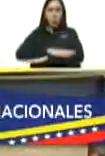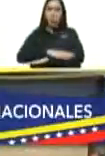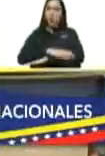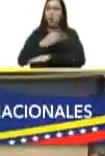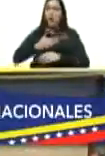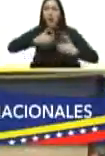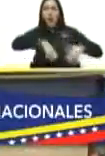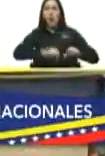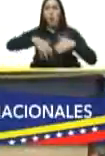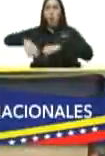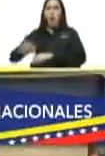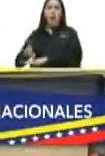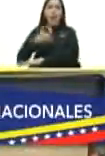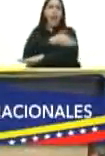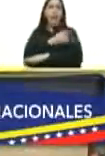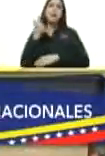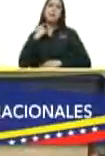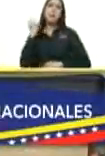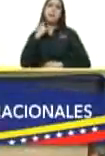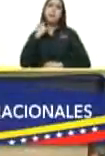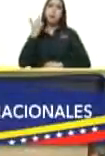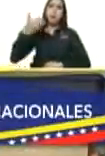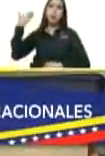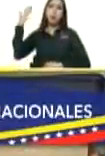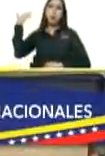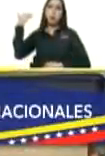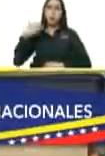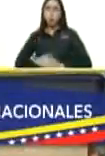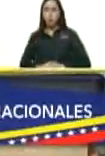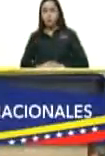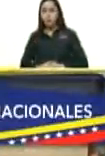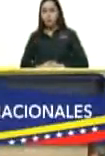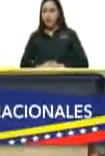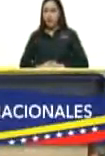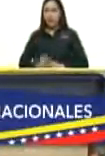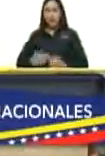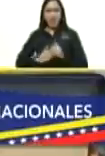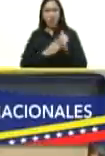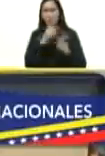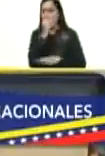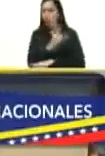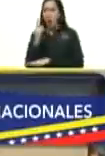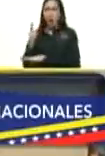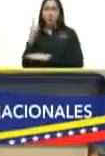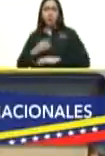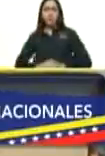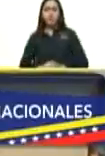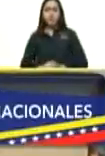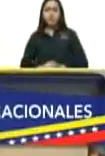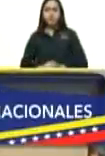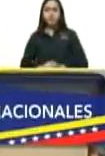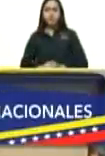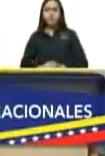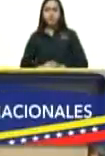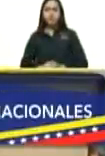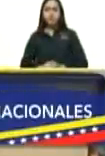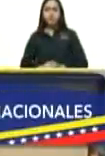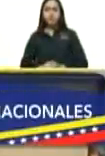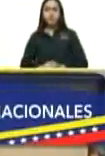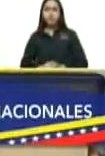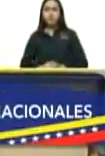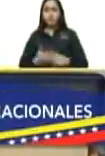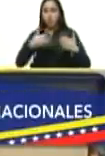que nosotros hablamos viejos complejos de superioridad colonialista que